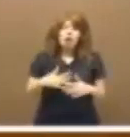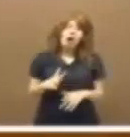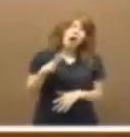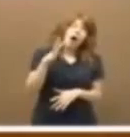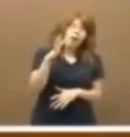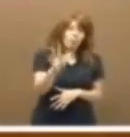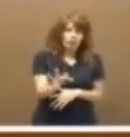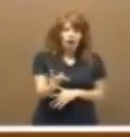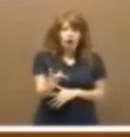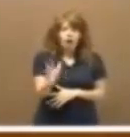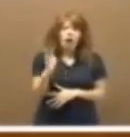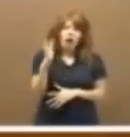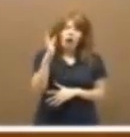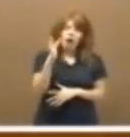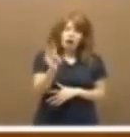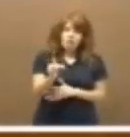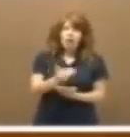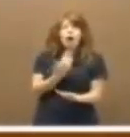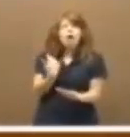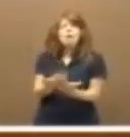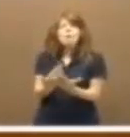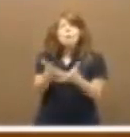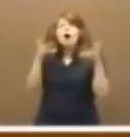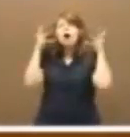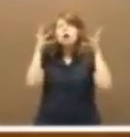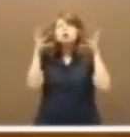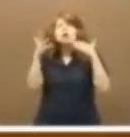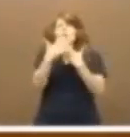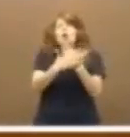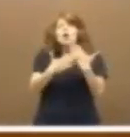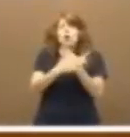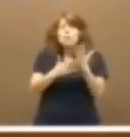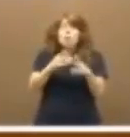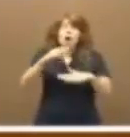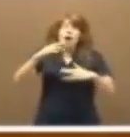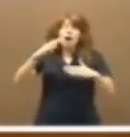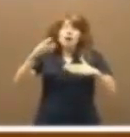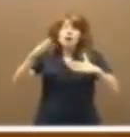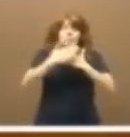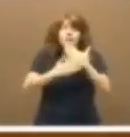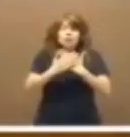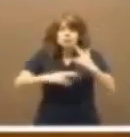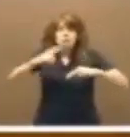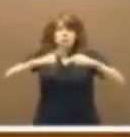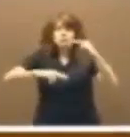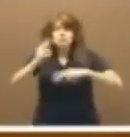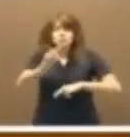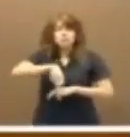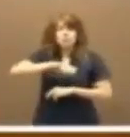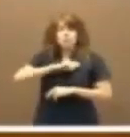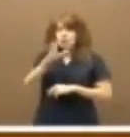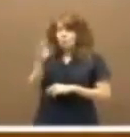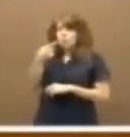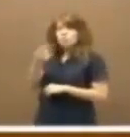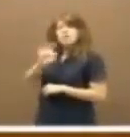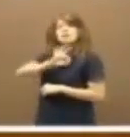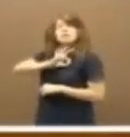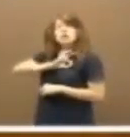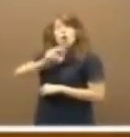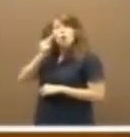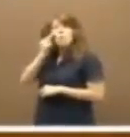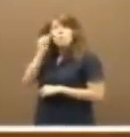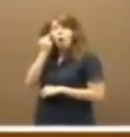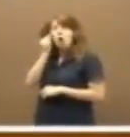colmo de la unidad, reprueban en el Consejo de Gobierno al ministro de Fomento de España. Porque, según el señor Monago,